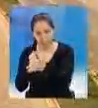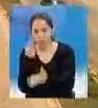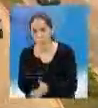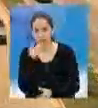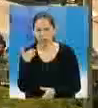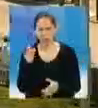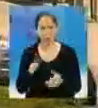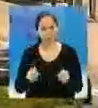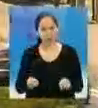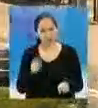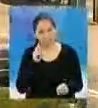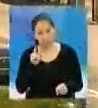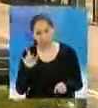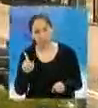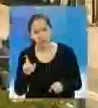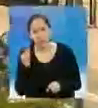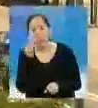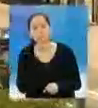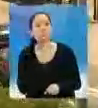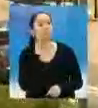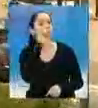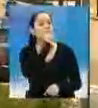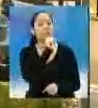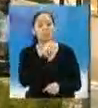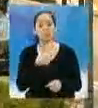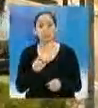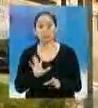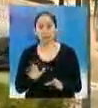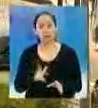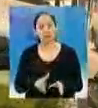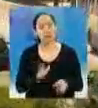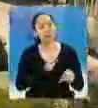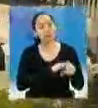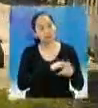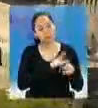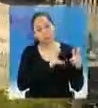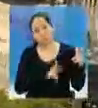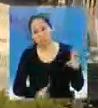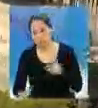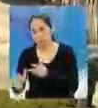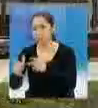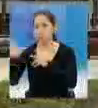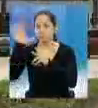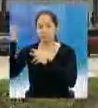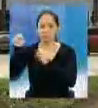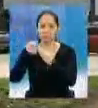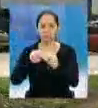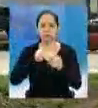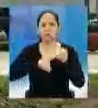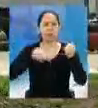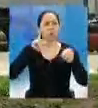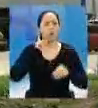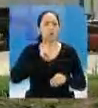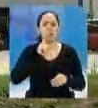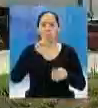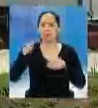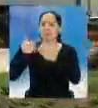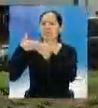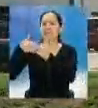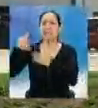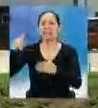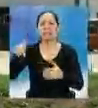automáticos y violar a la fémina. Estos cajeros estaban ubicados en diferentes centros comerciales del sector,